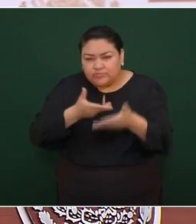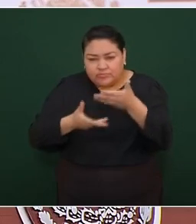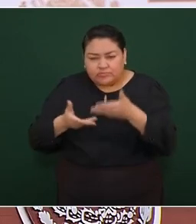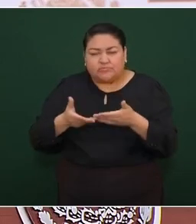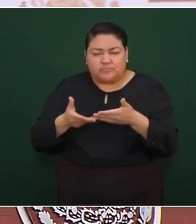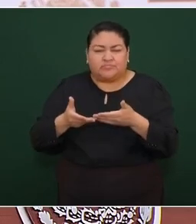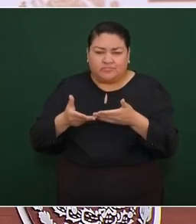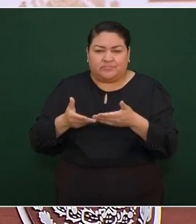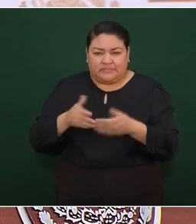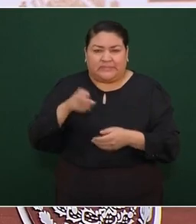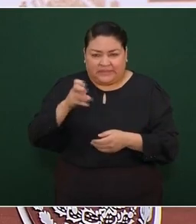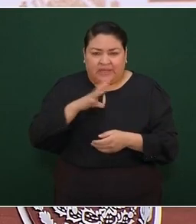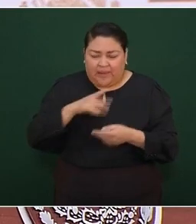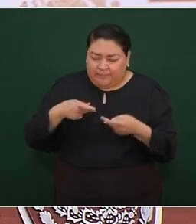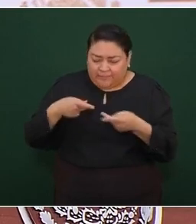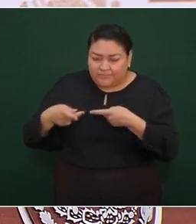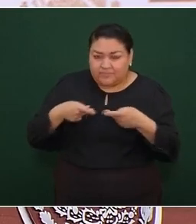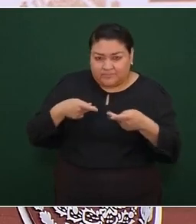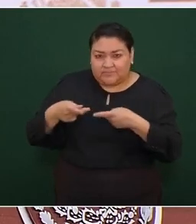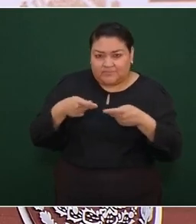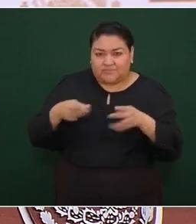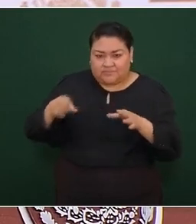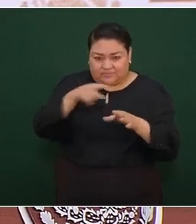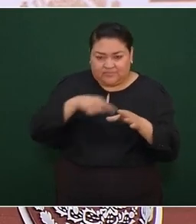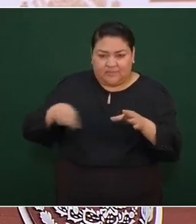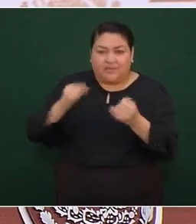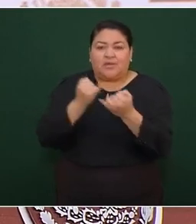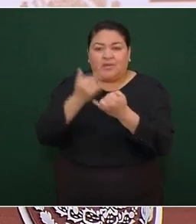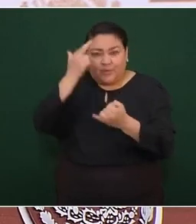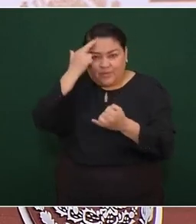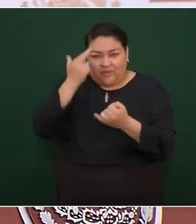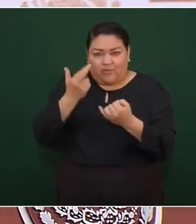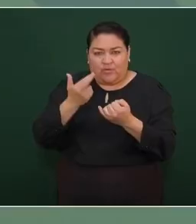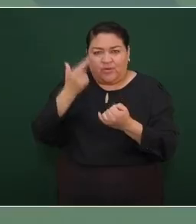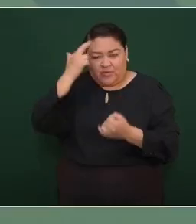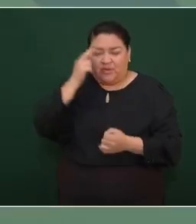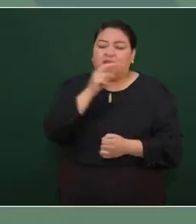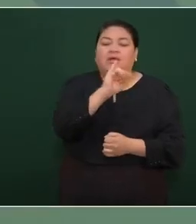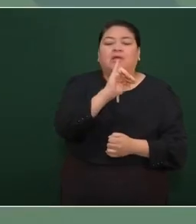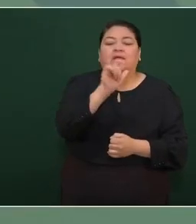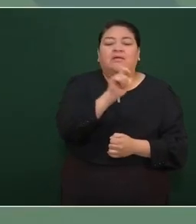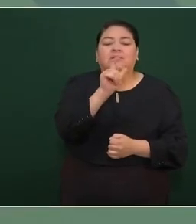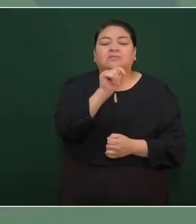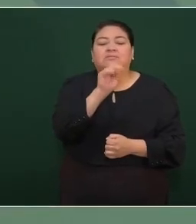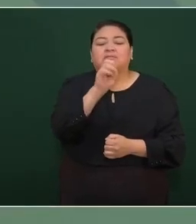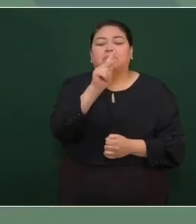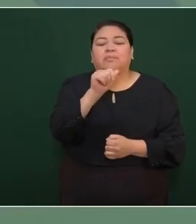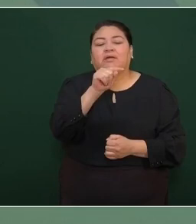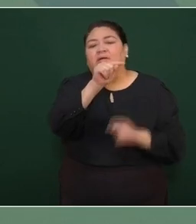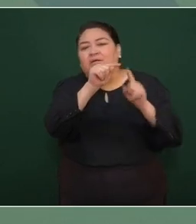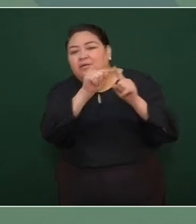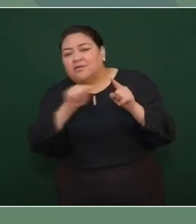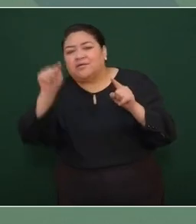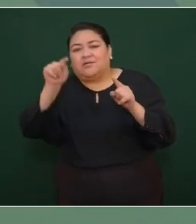y lo estamos haciendo en el tramo de Ixtepec a Guatemala